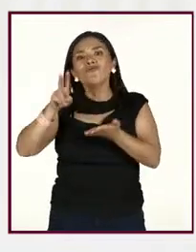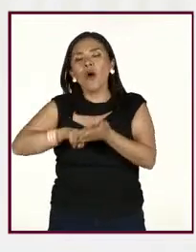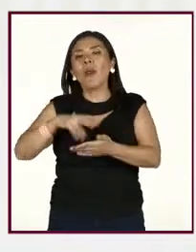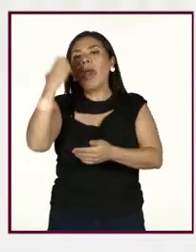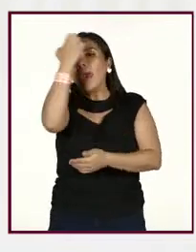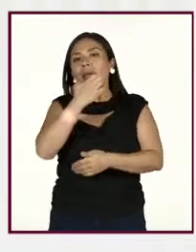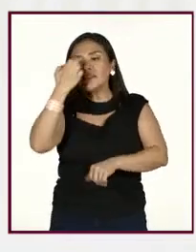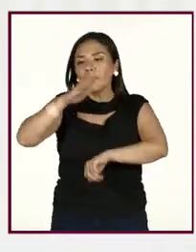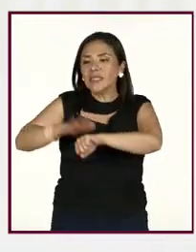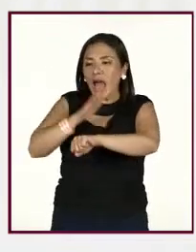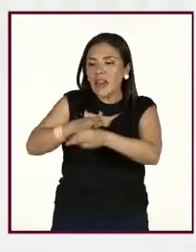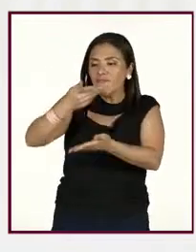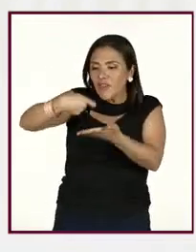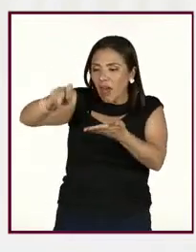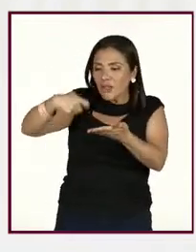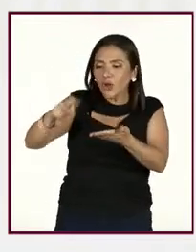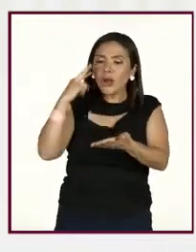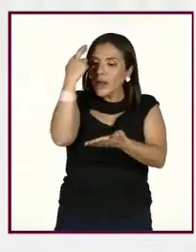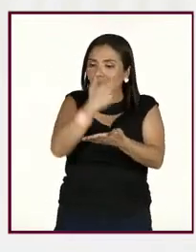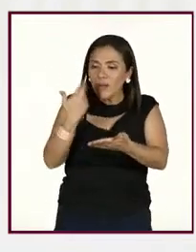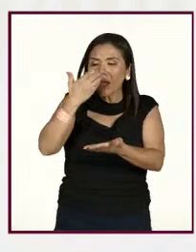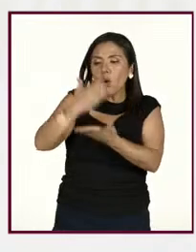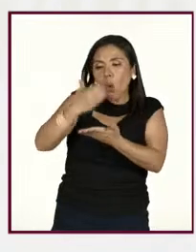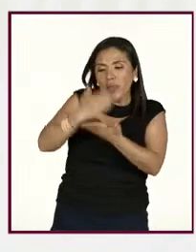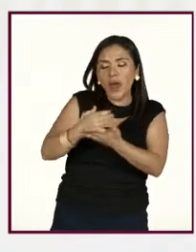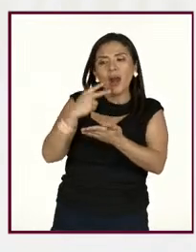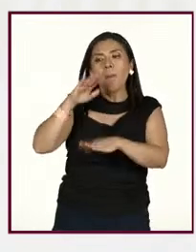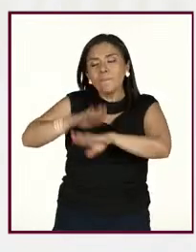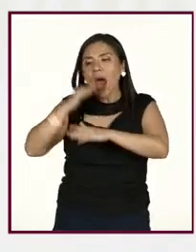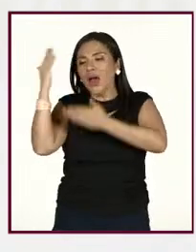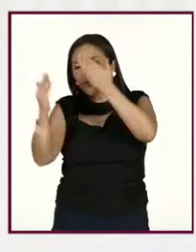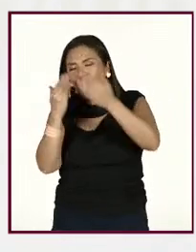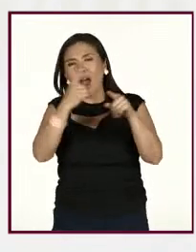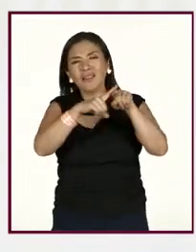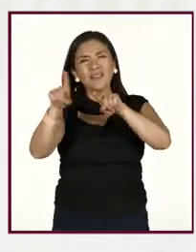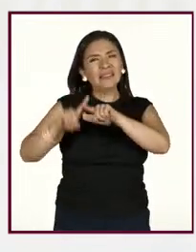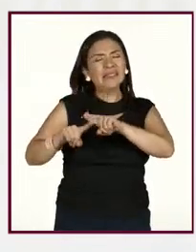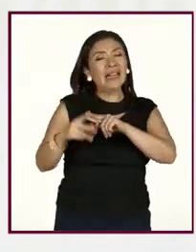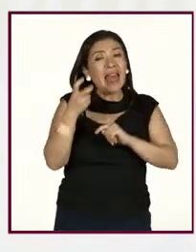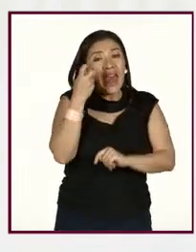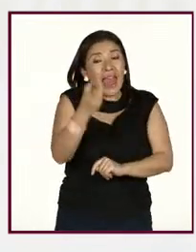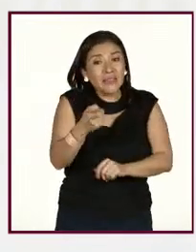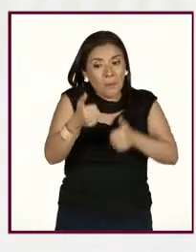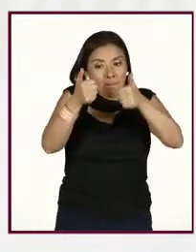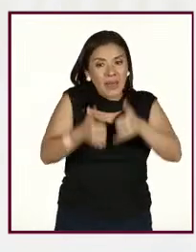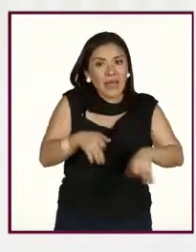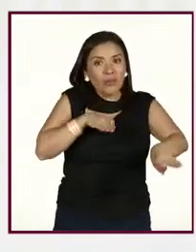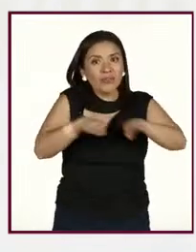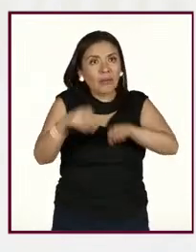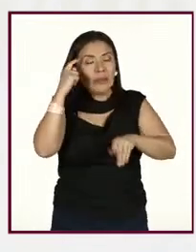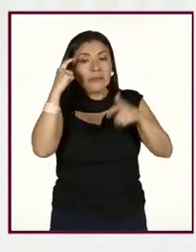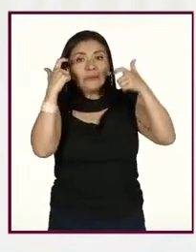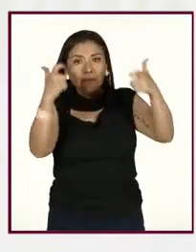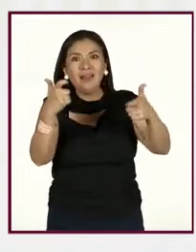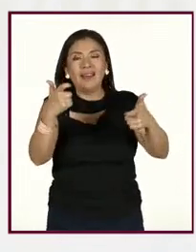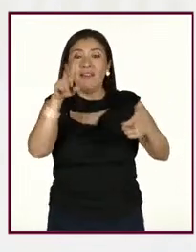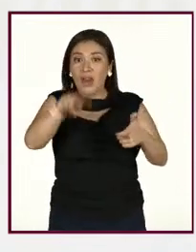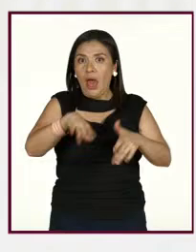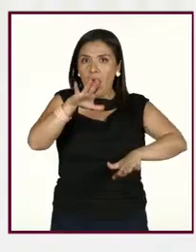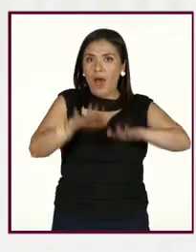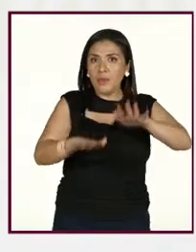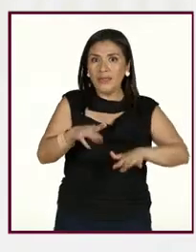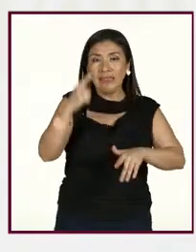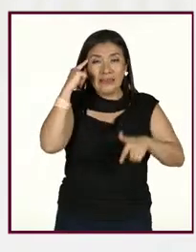exámenes, calificar libretas. Y, pues, toda esta carga de estrés. Y ya de por sí, a veces,